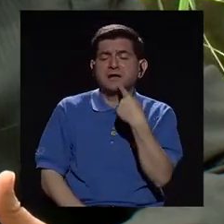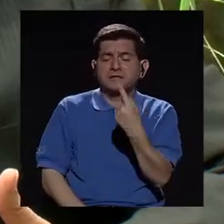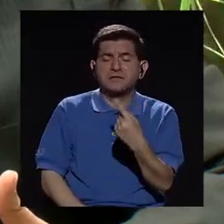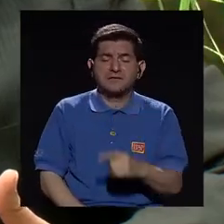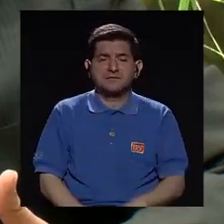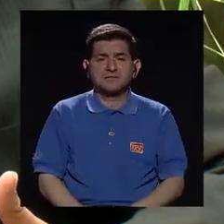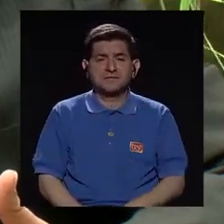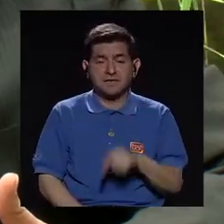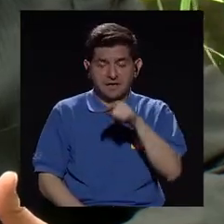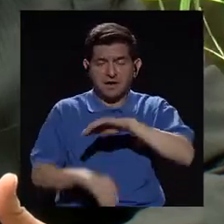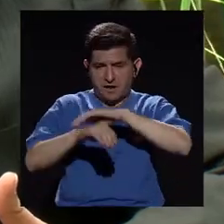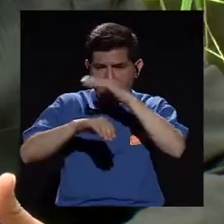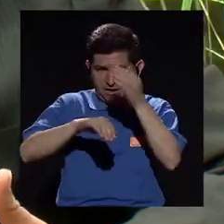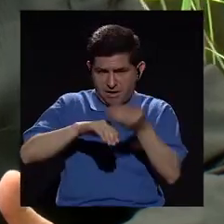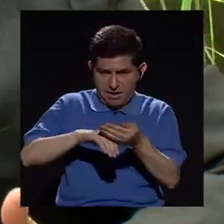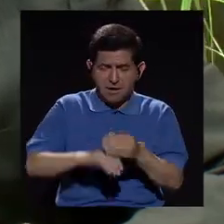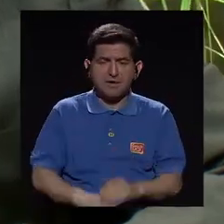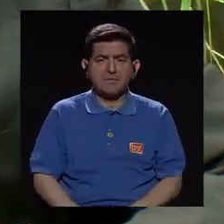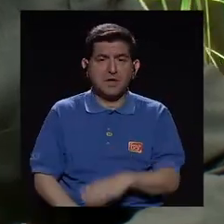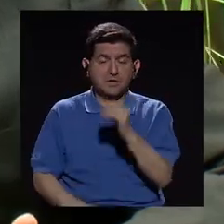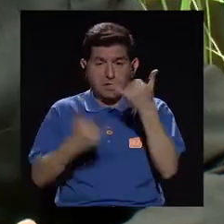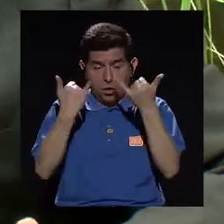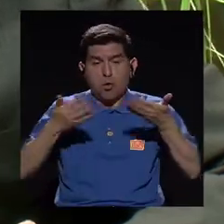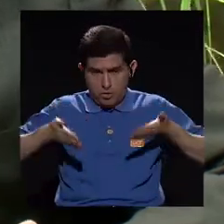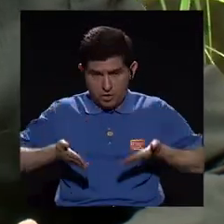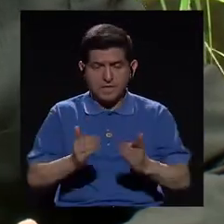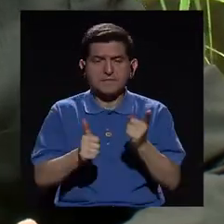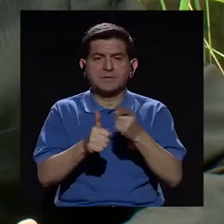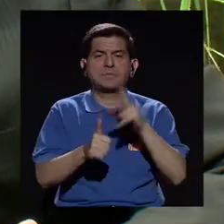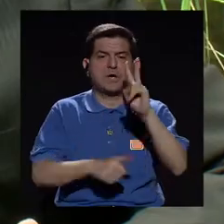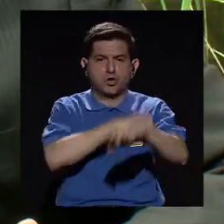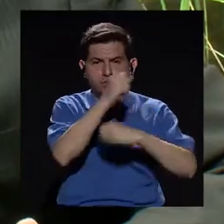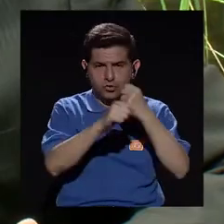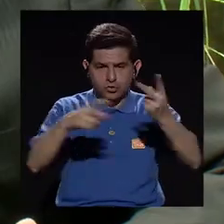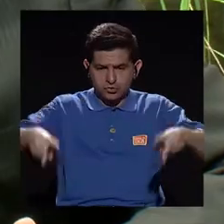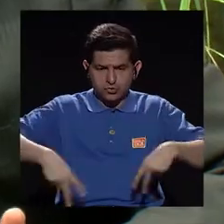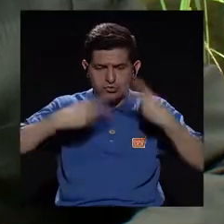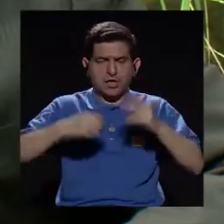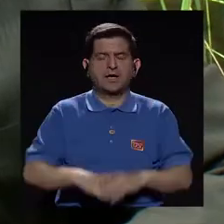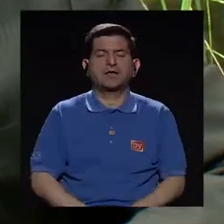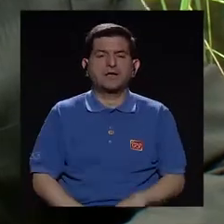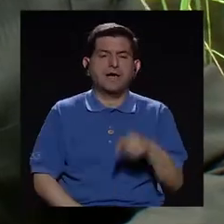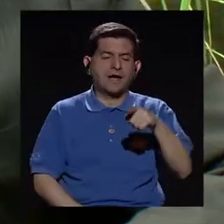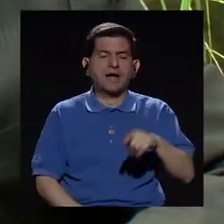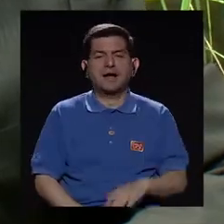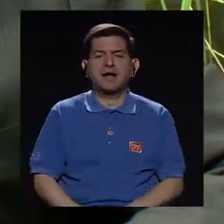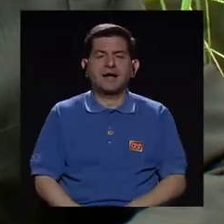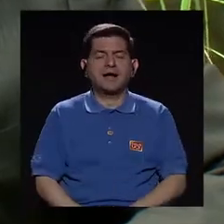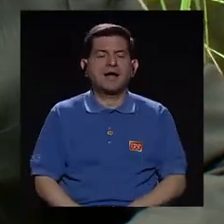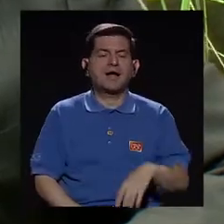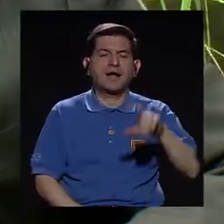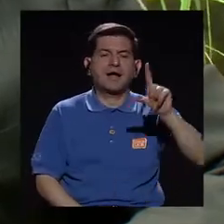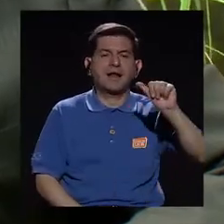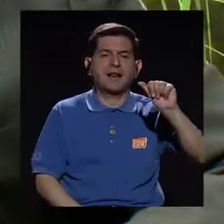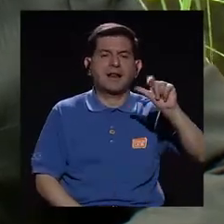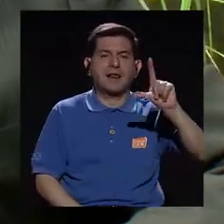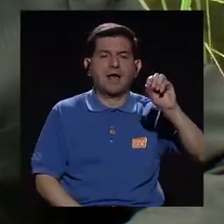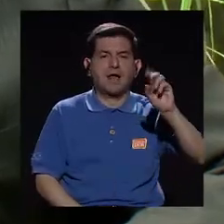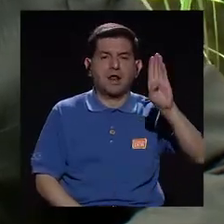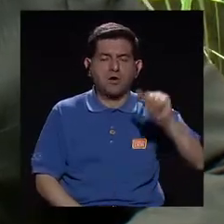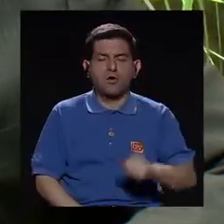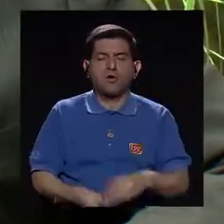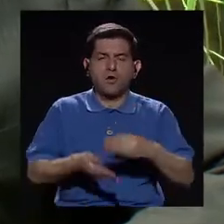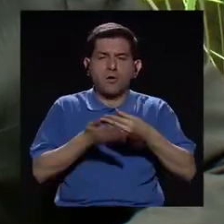niña o al niño que aún no ha nacido o recién nacido durante los primeros dos años de vida, la loba, la loba le compra al lobito un